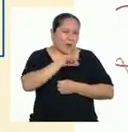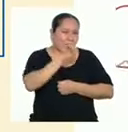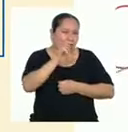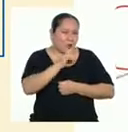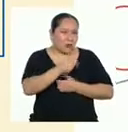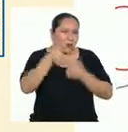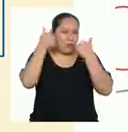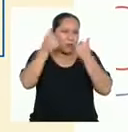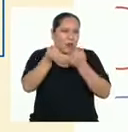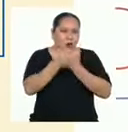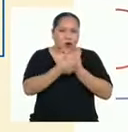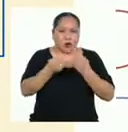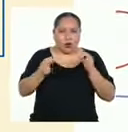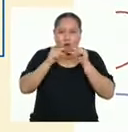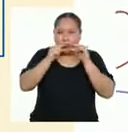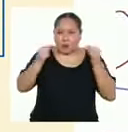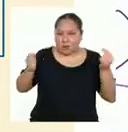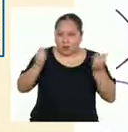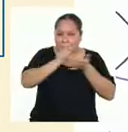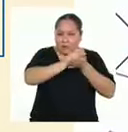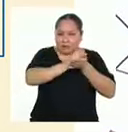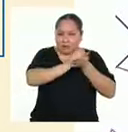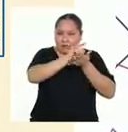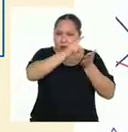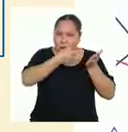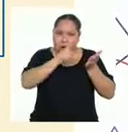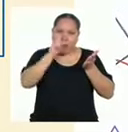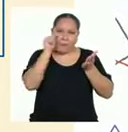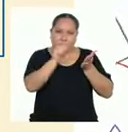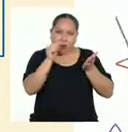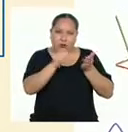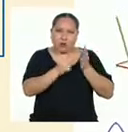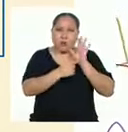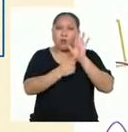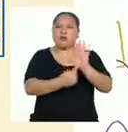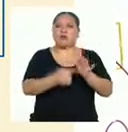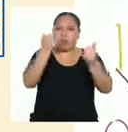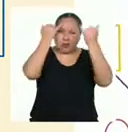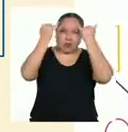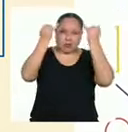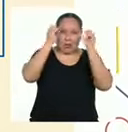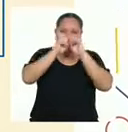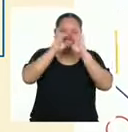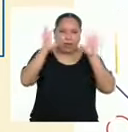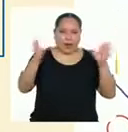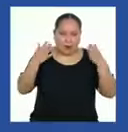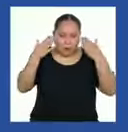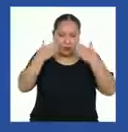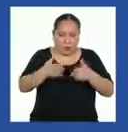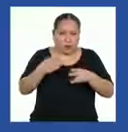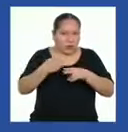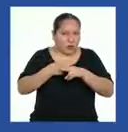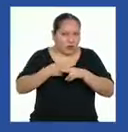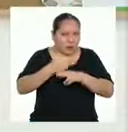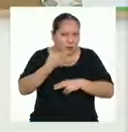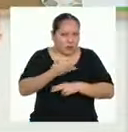uso de los recursos gramaticales y ortográficos expresando las ideas con claridad, precisión y de forma breve?